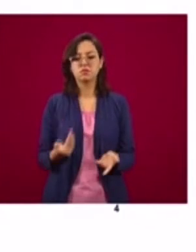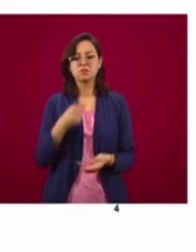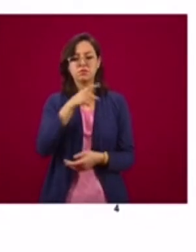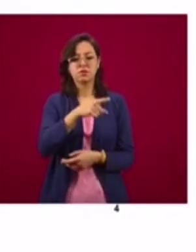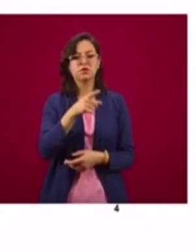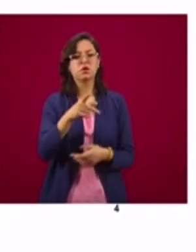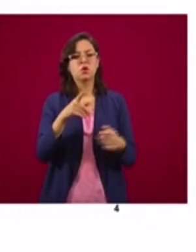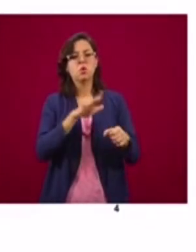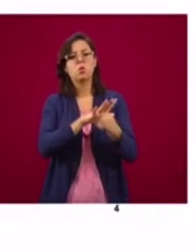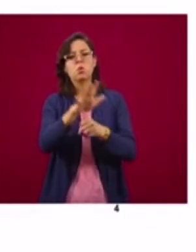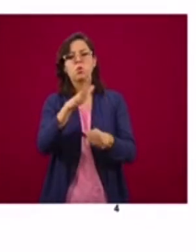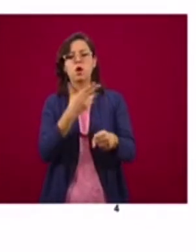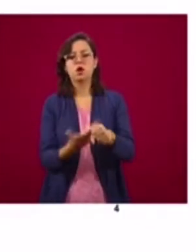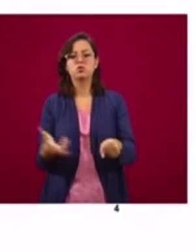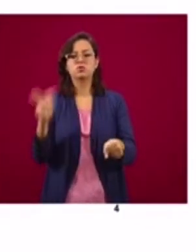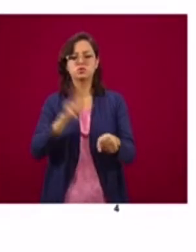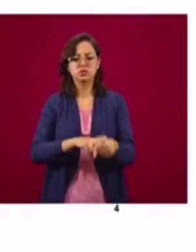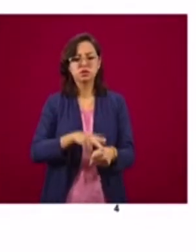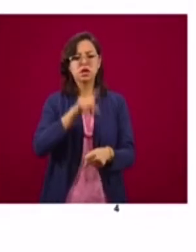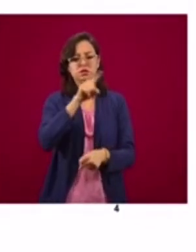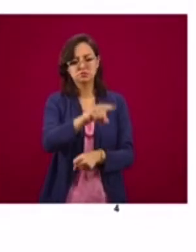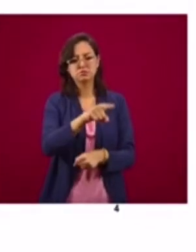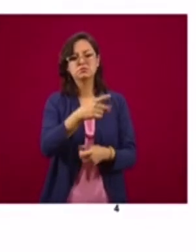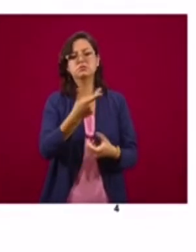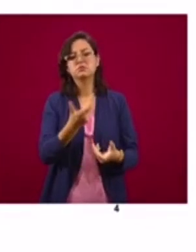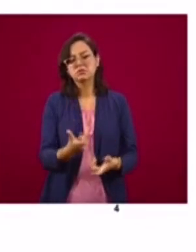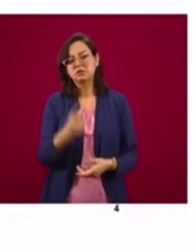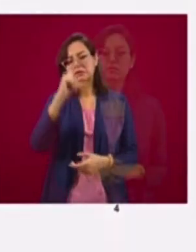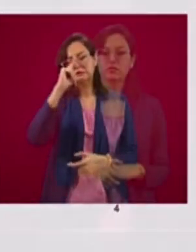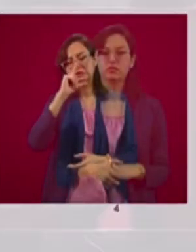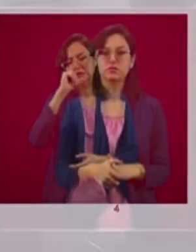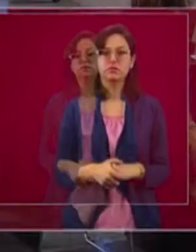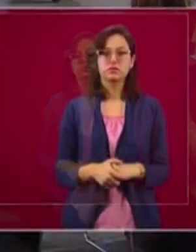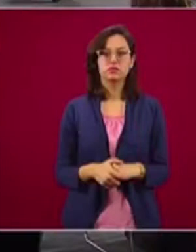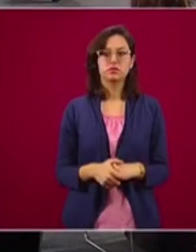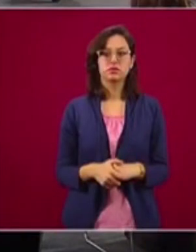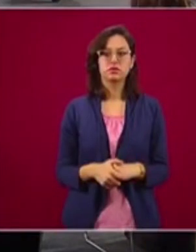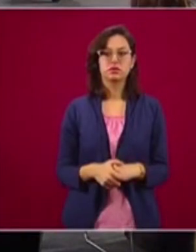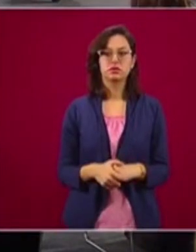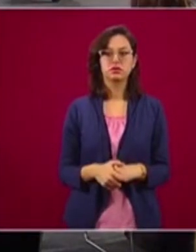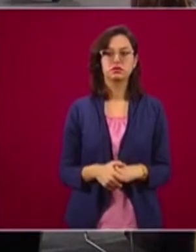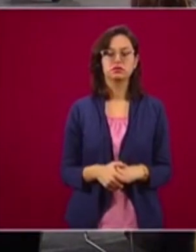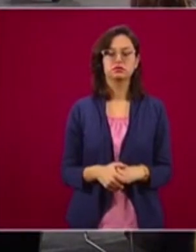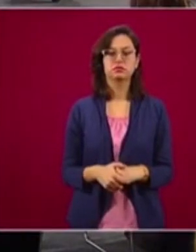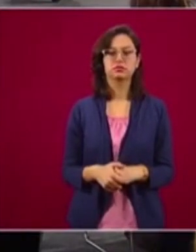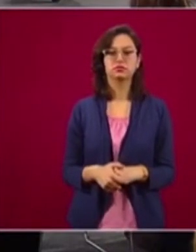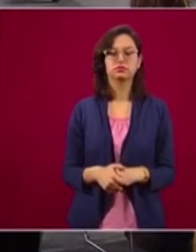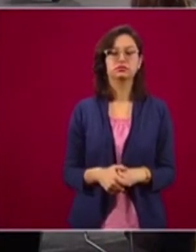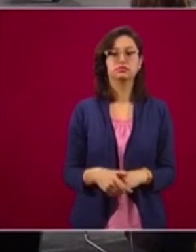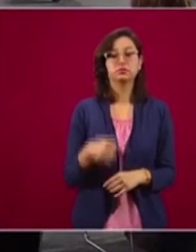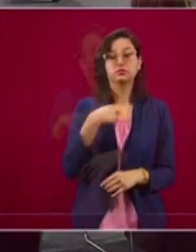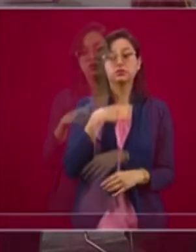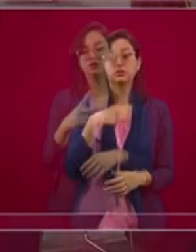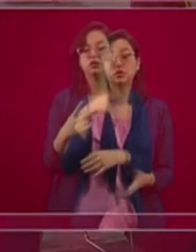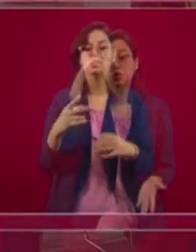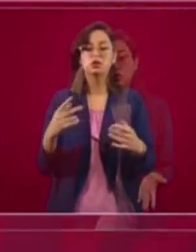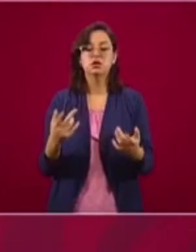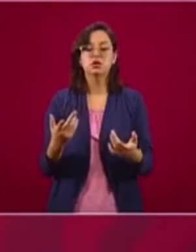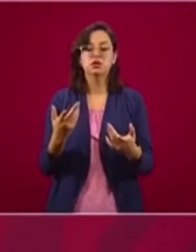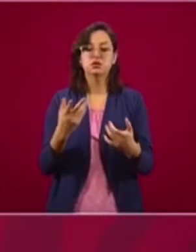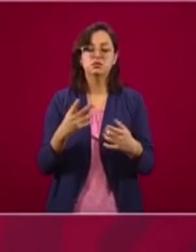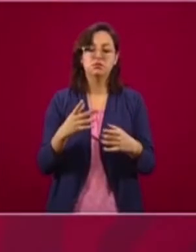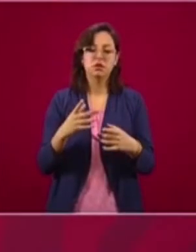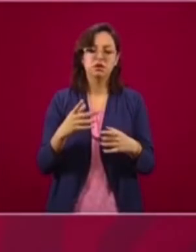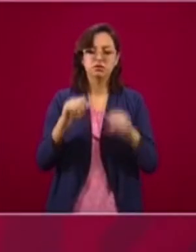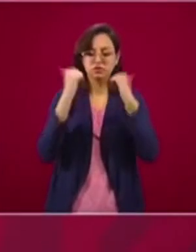enfermeras, personal profesional y técnico, camilleros, intendentes y afanadores. Cabe mencionar que este